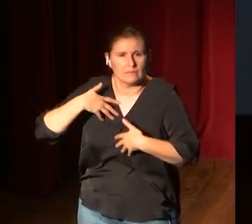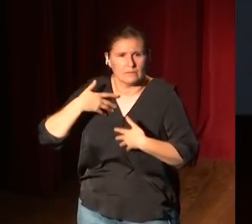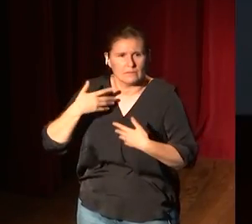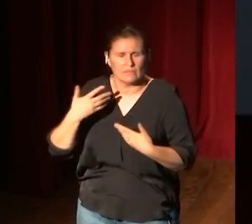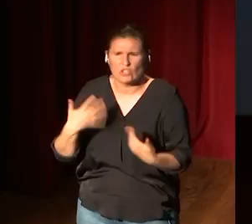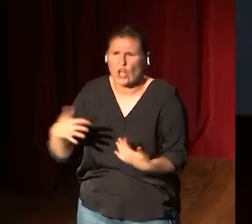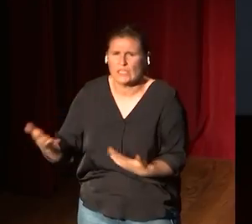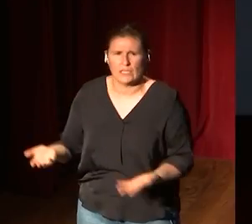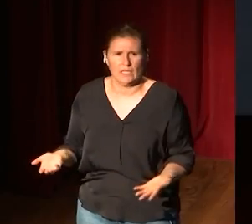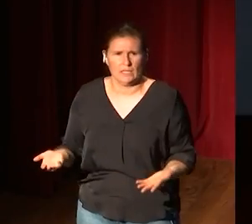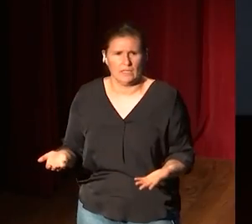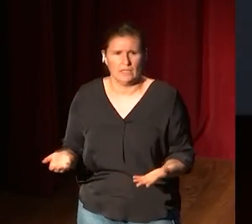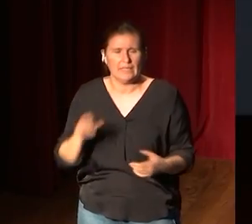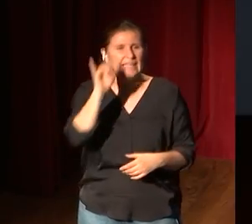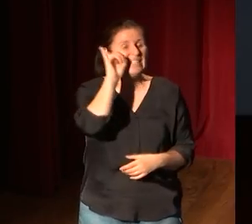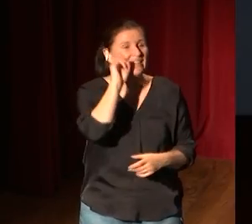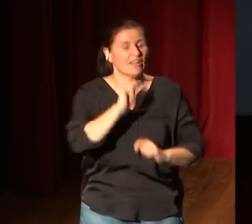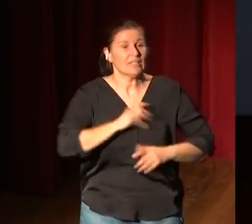¿Qué nos conmueve en Instagram?